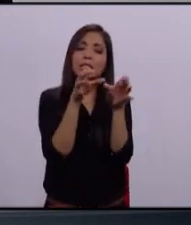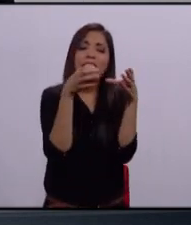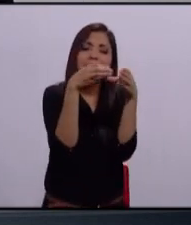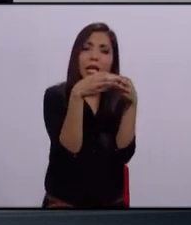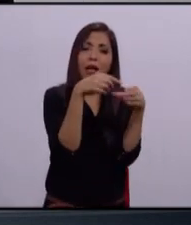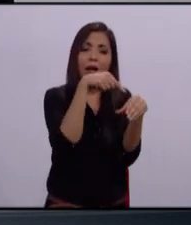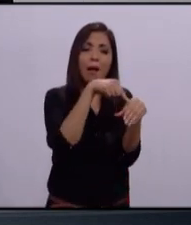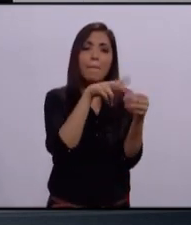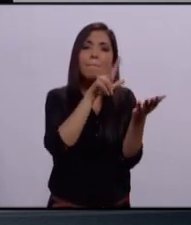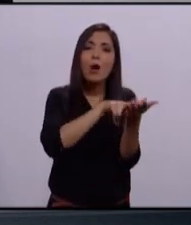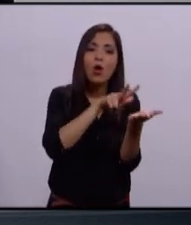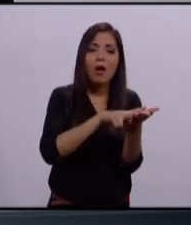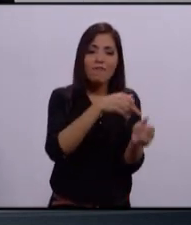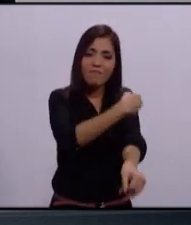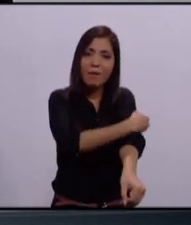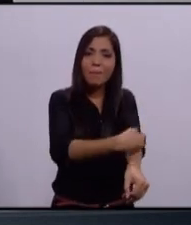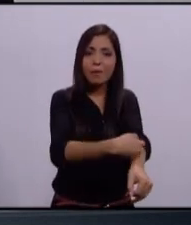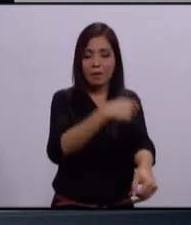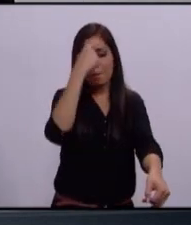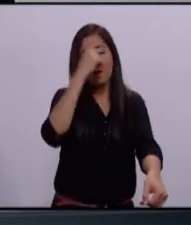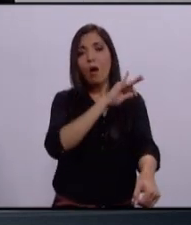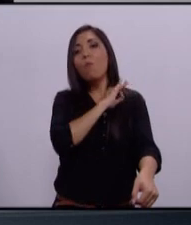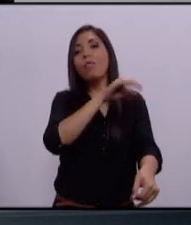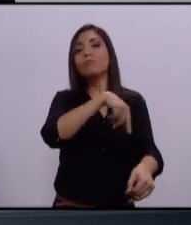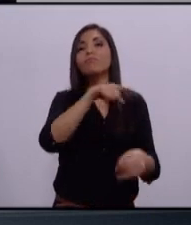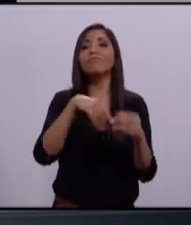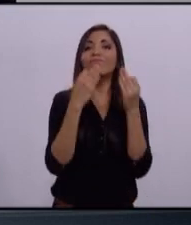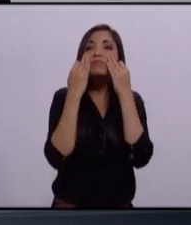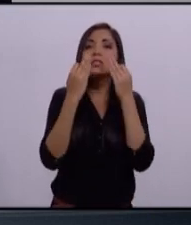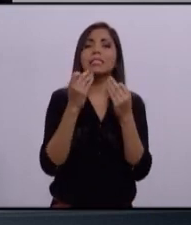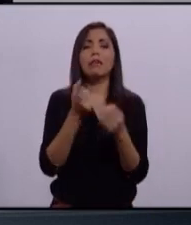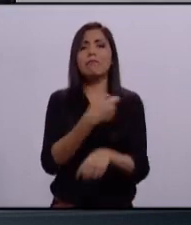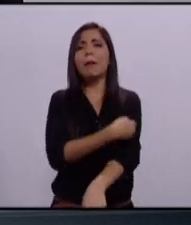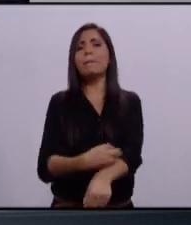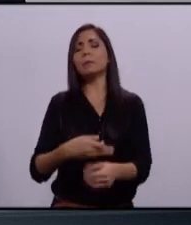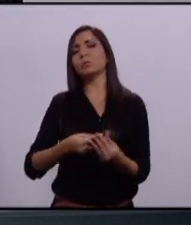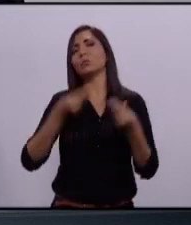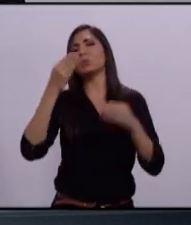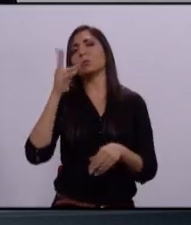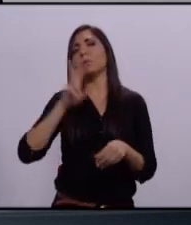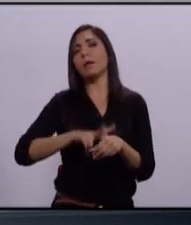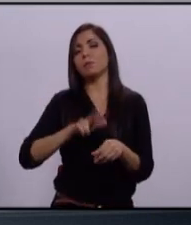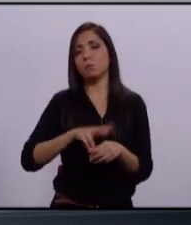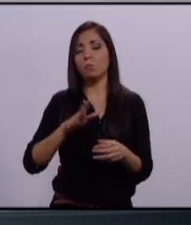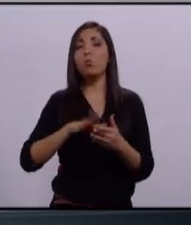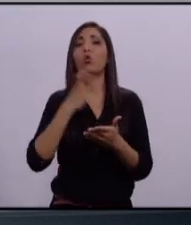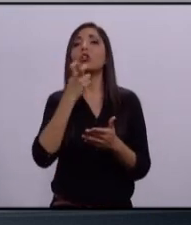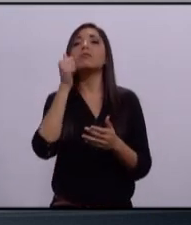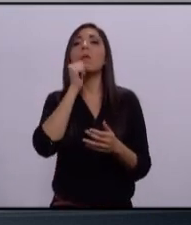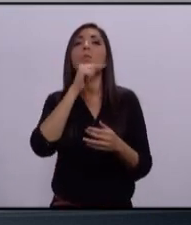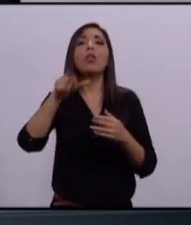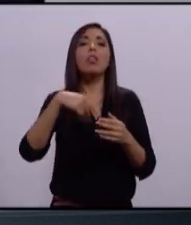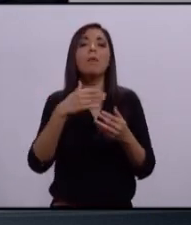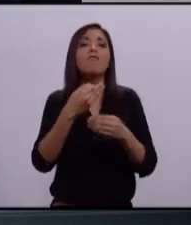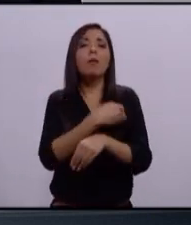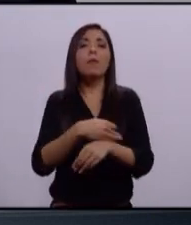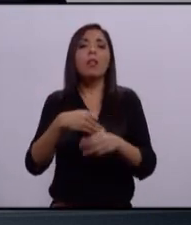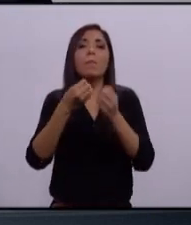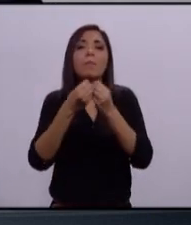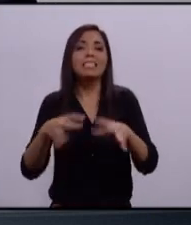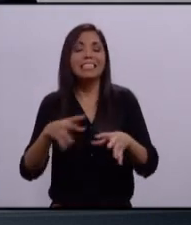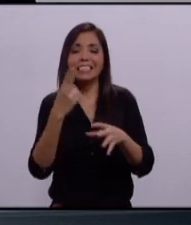todos tenemos la oportunidad de mostrar que la familia es valiosísima porque se han perdido valores. En el encuentro social